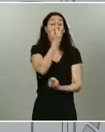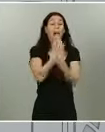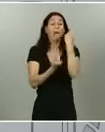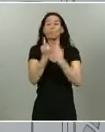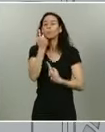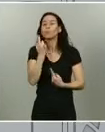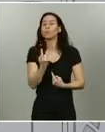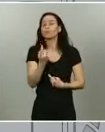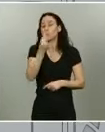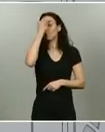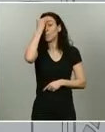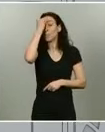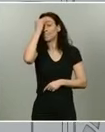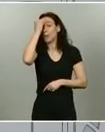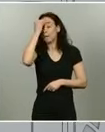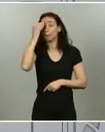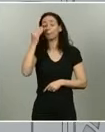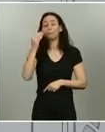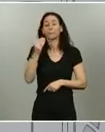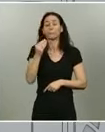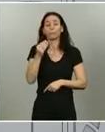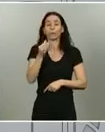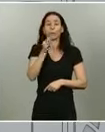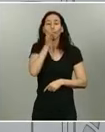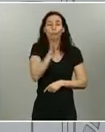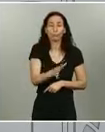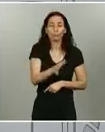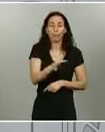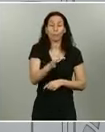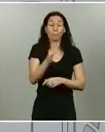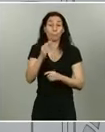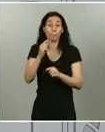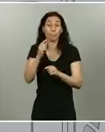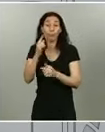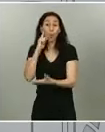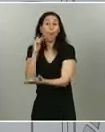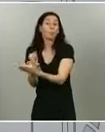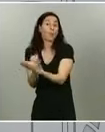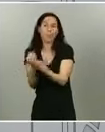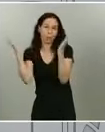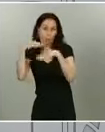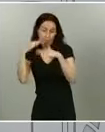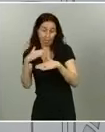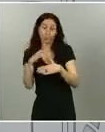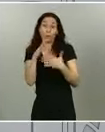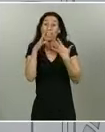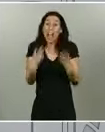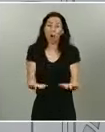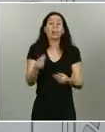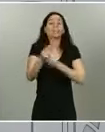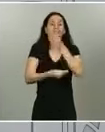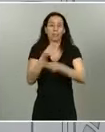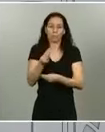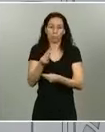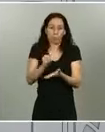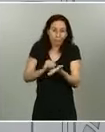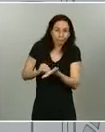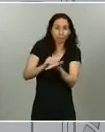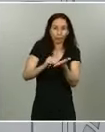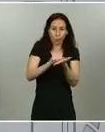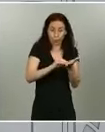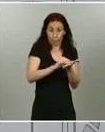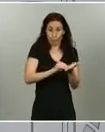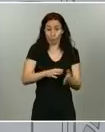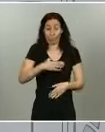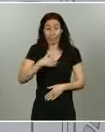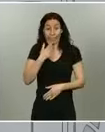como confirmados cuando no lo habían sido. Esto se está corrigiendo ahora. Saben que nosotros estamos dando datos fundamentados sobre